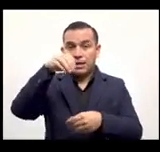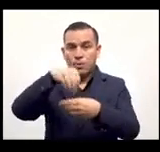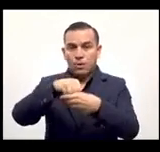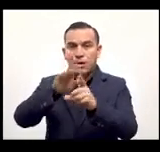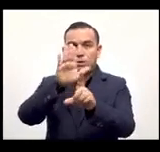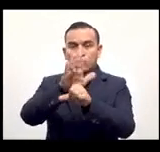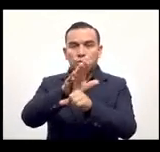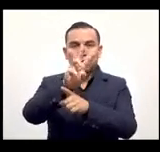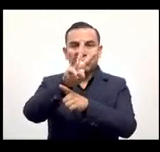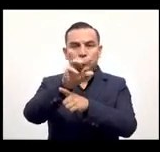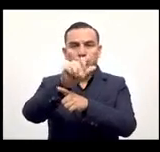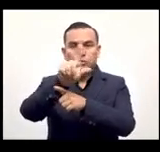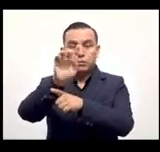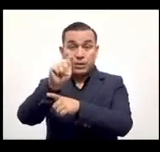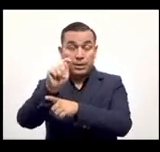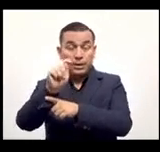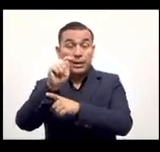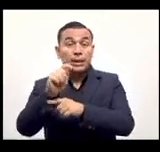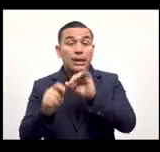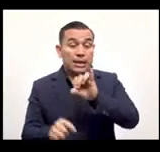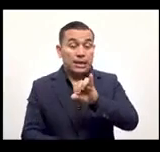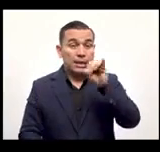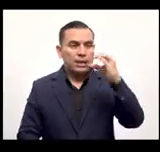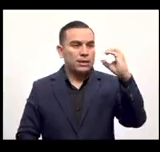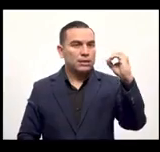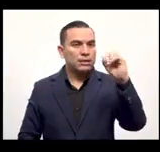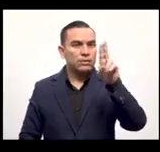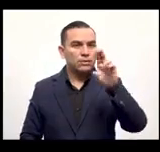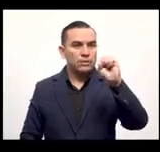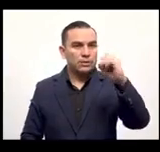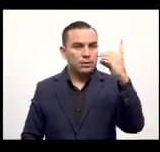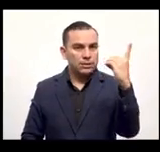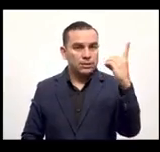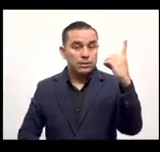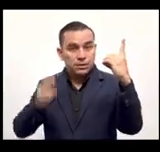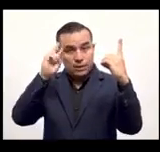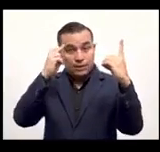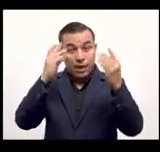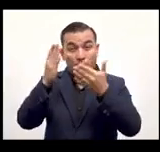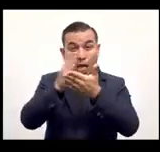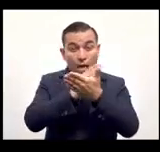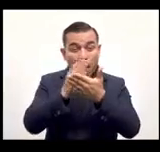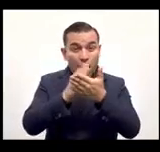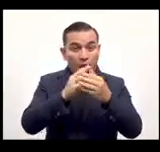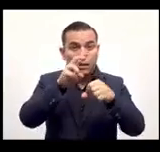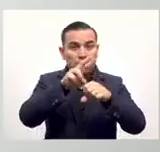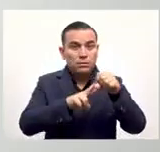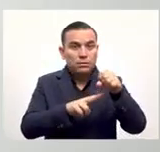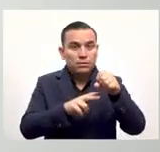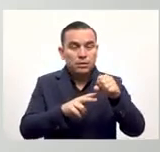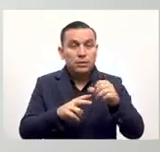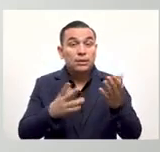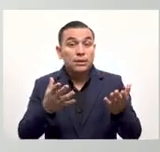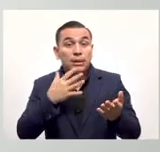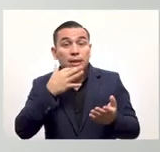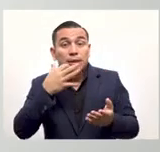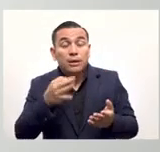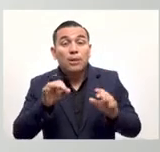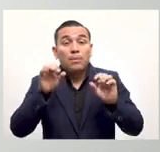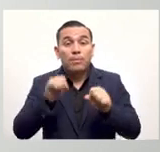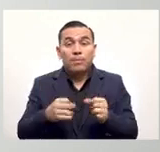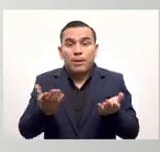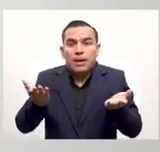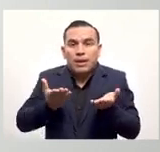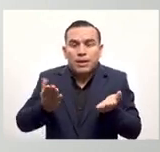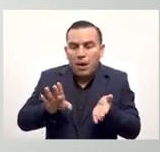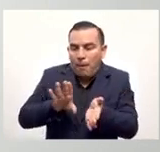dólares ya depositados en su cuenta en bitcoin a la izquierda tiene 0 dólares porque nadie le ha depositado aún dólares se